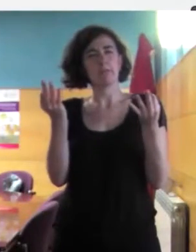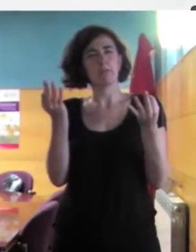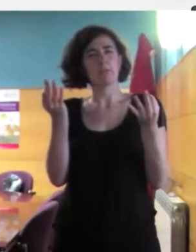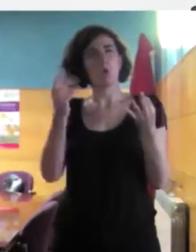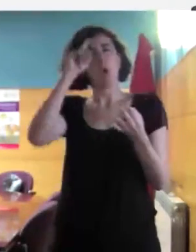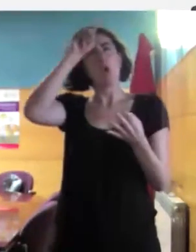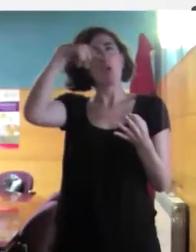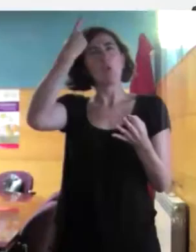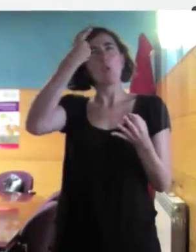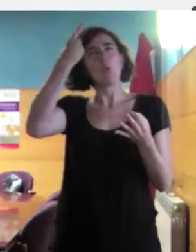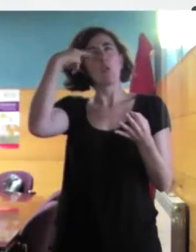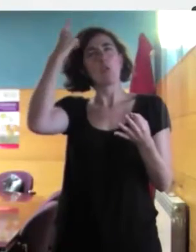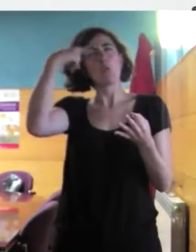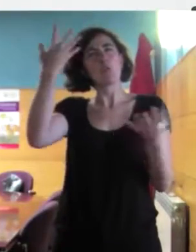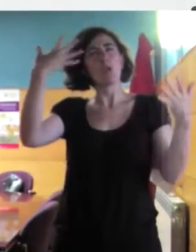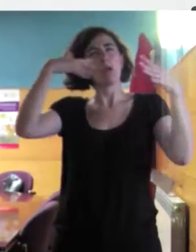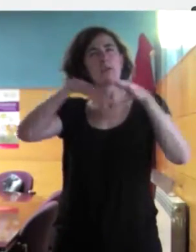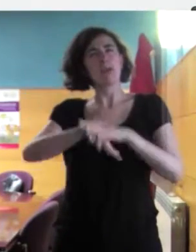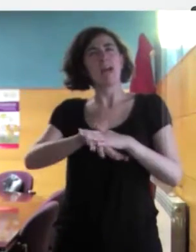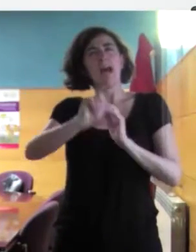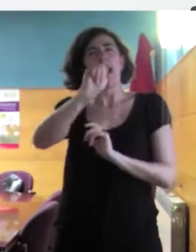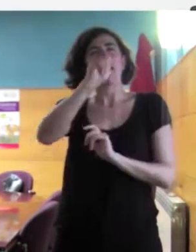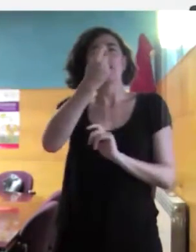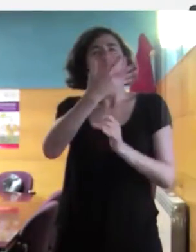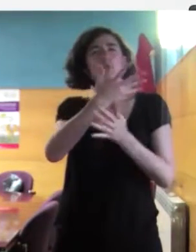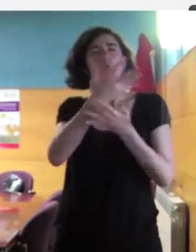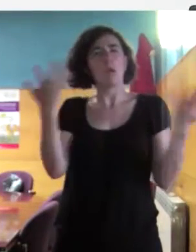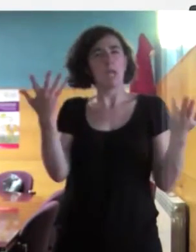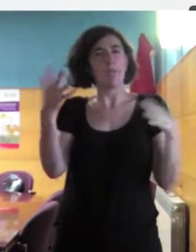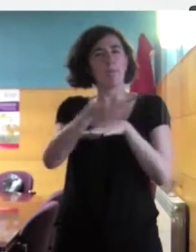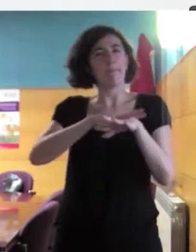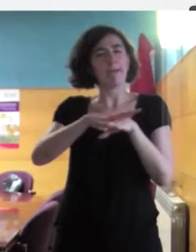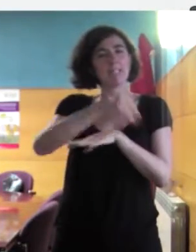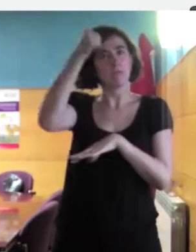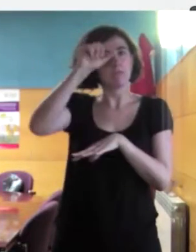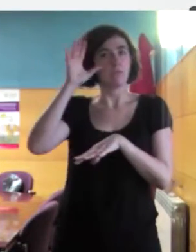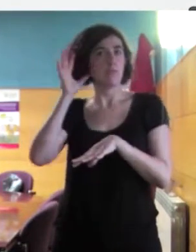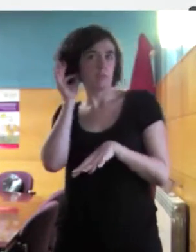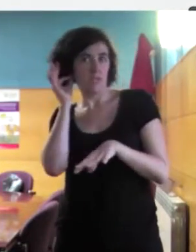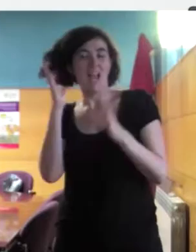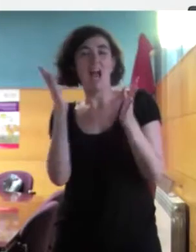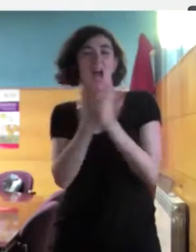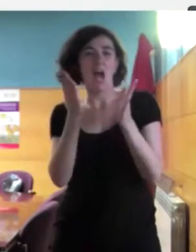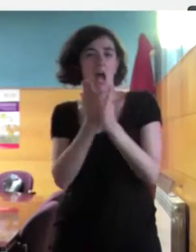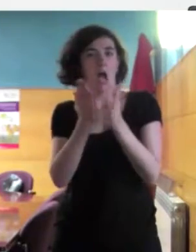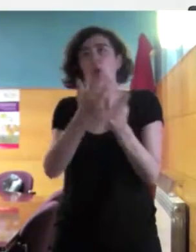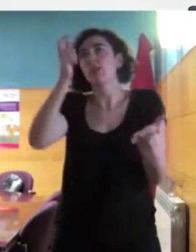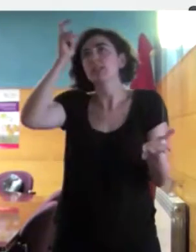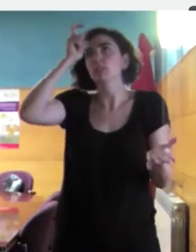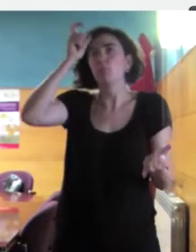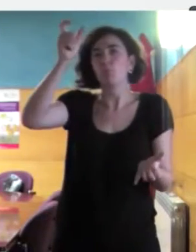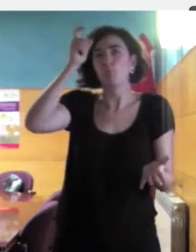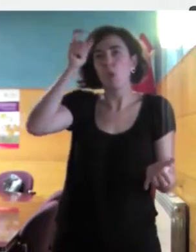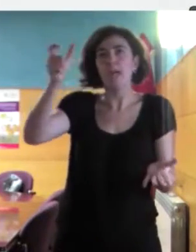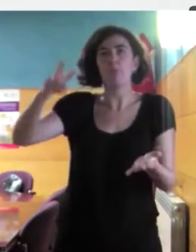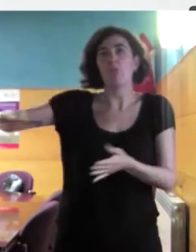interculturalidad desde una perspectiva de género en las aulas, en nuestro pueblo y